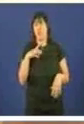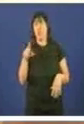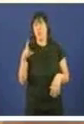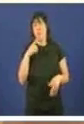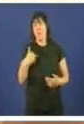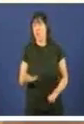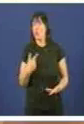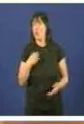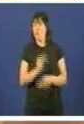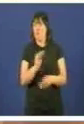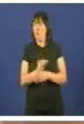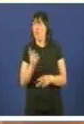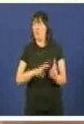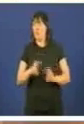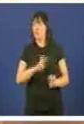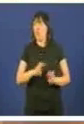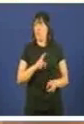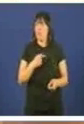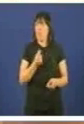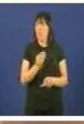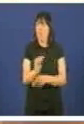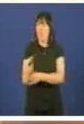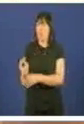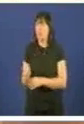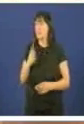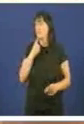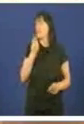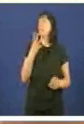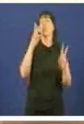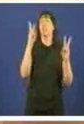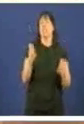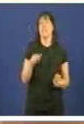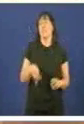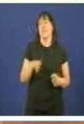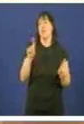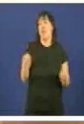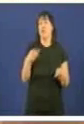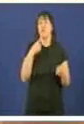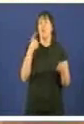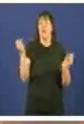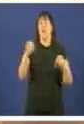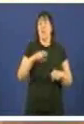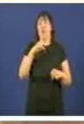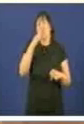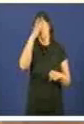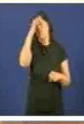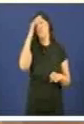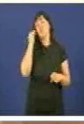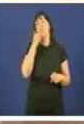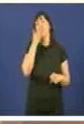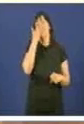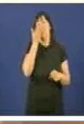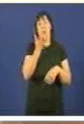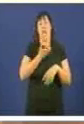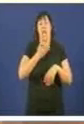habilitando ese crédito. E indo o tema, indo o tema desta cláusula dos convenios asinados polos